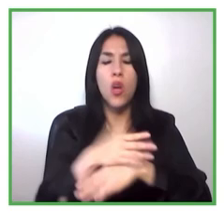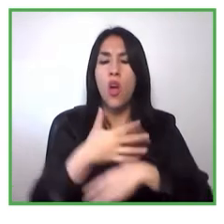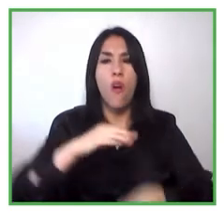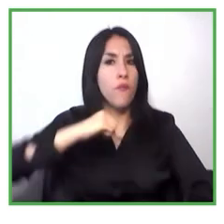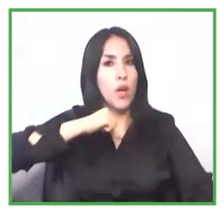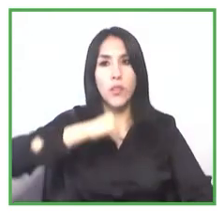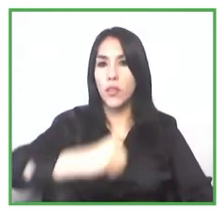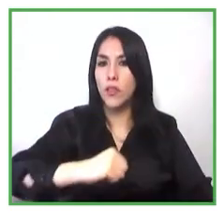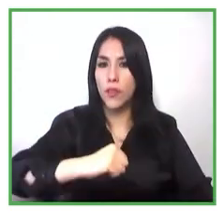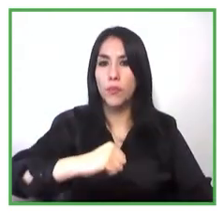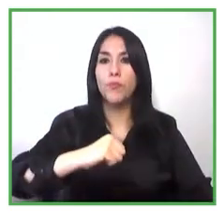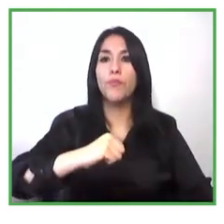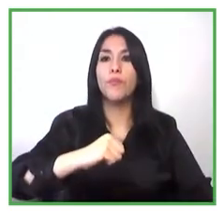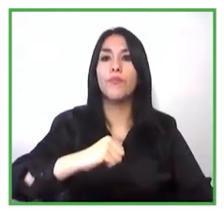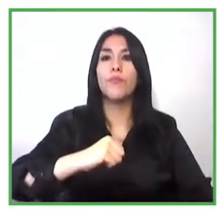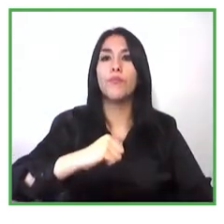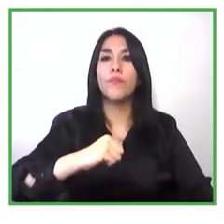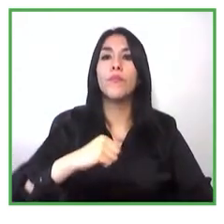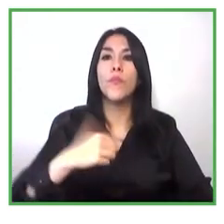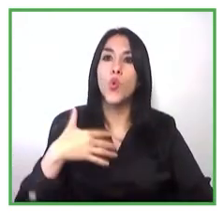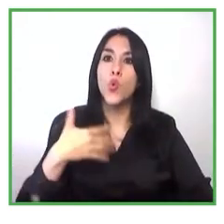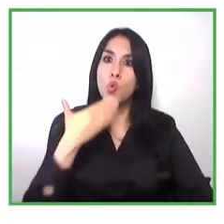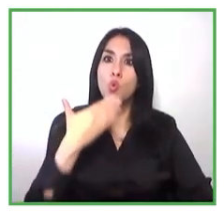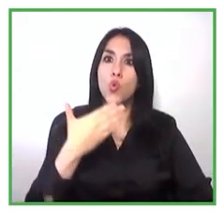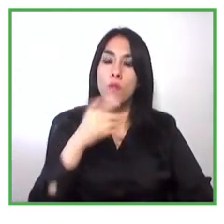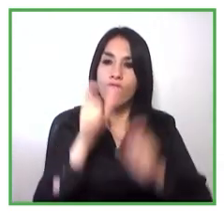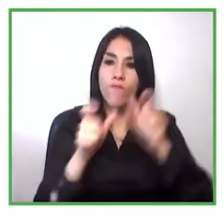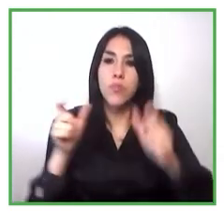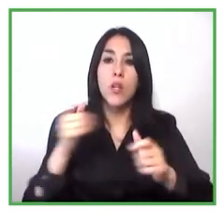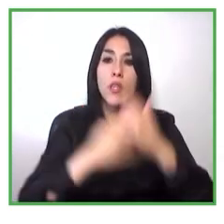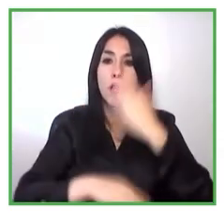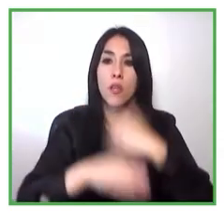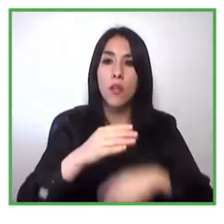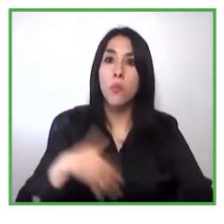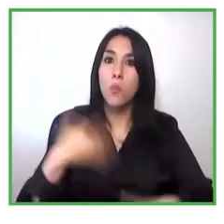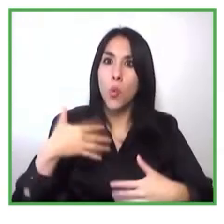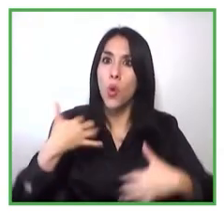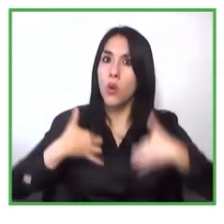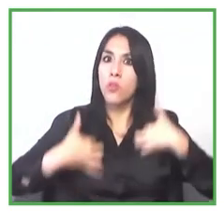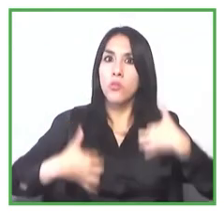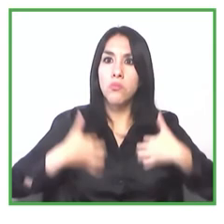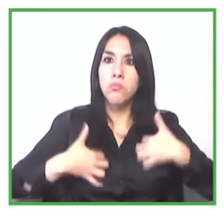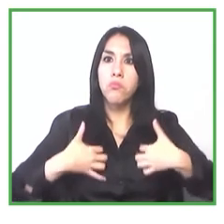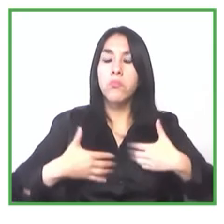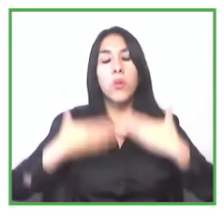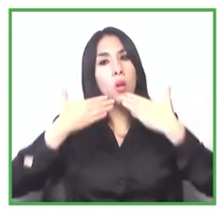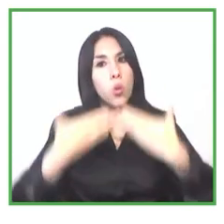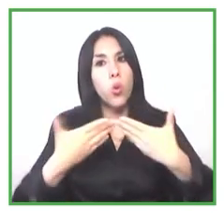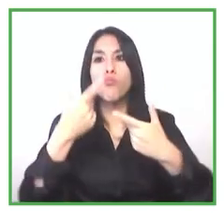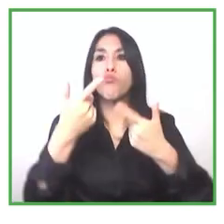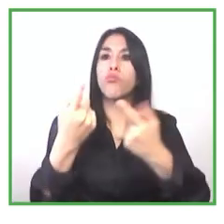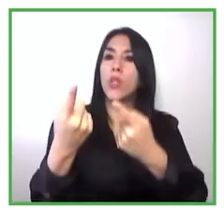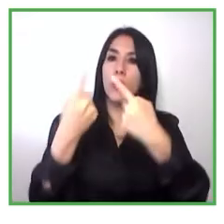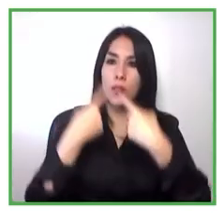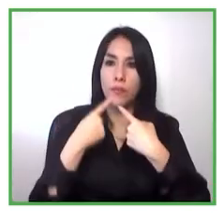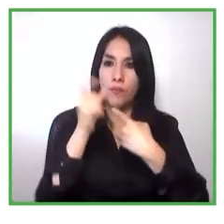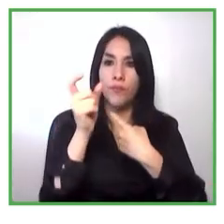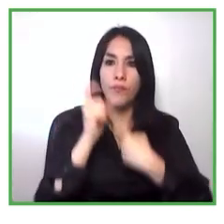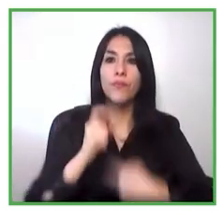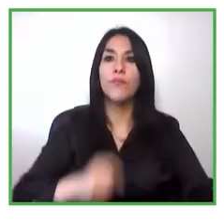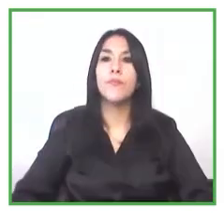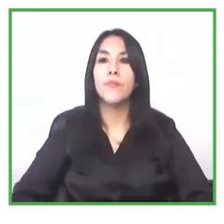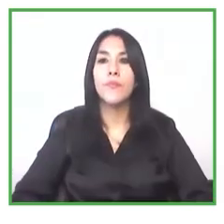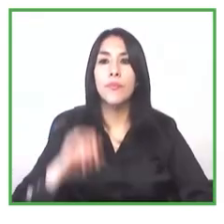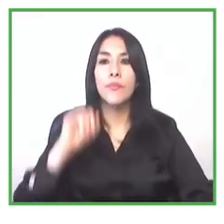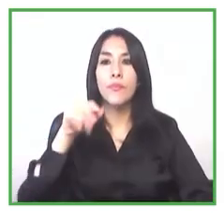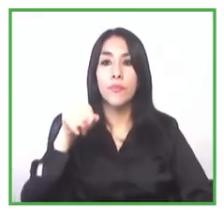discapacidad muy interesante gracias por la respuesta voy a la última pregunta Juan tú algo nos contaste en tu presentación en